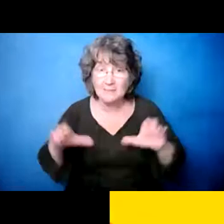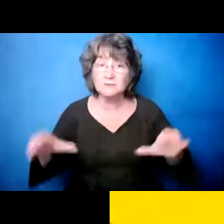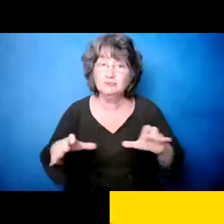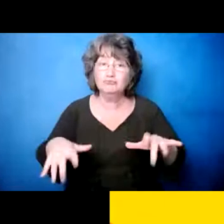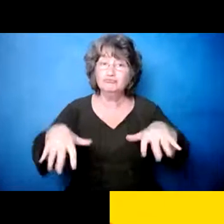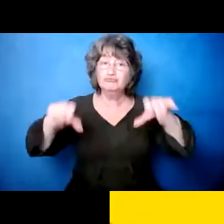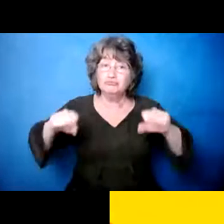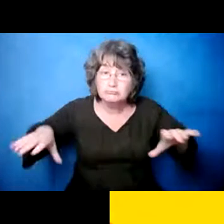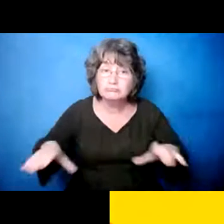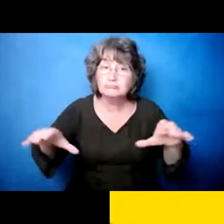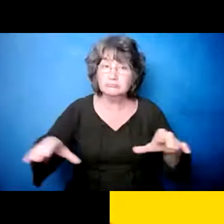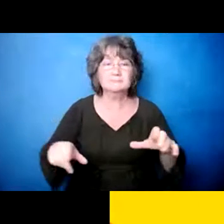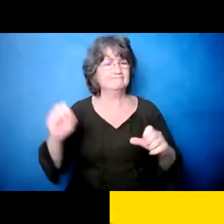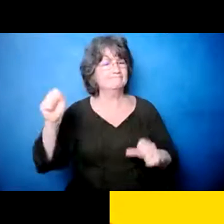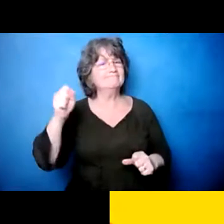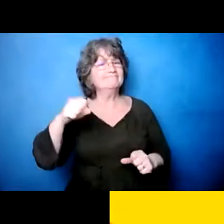Sí, porque.